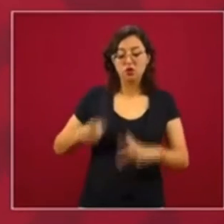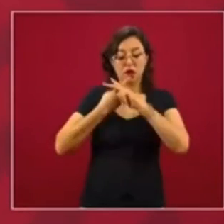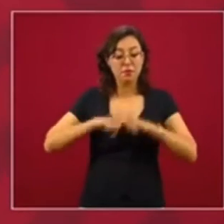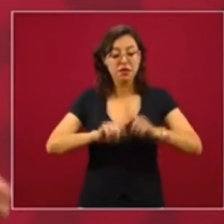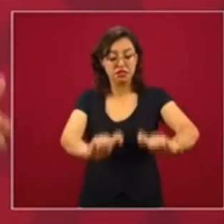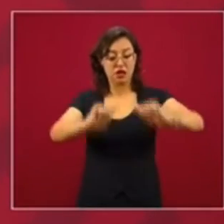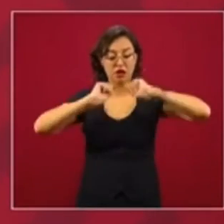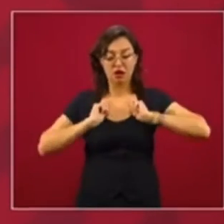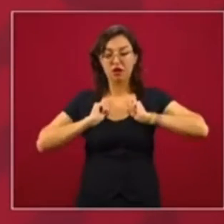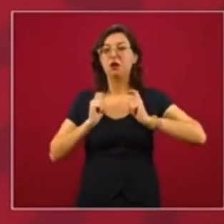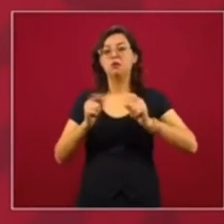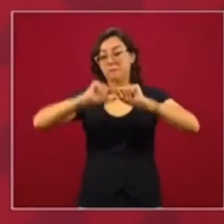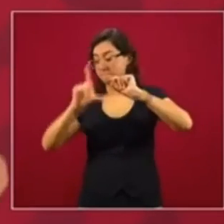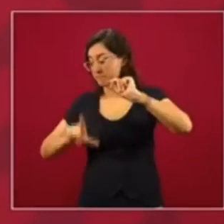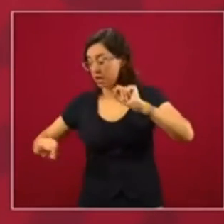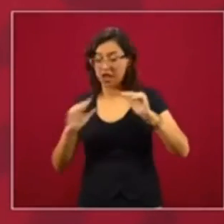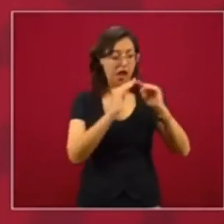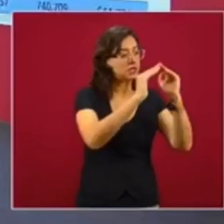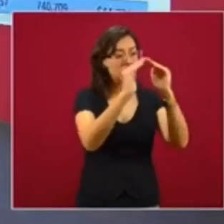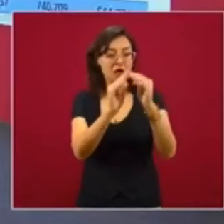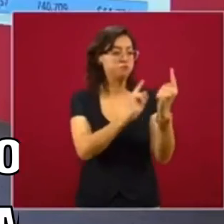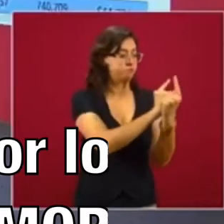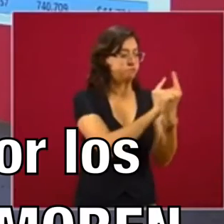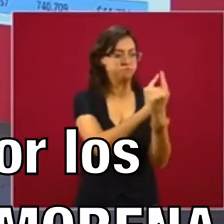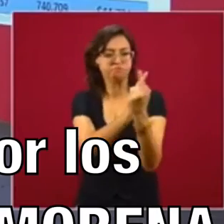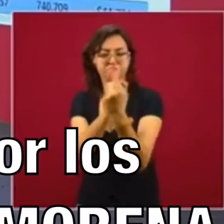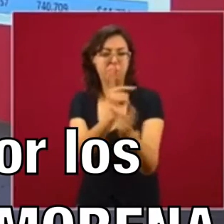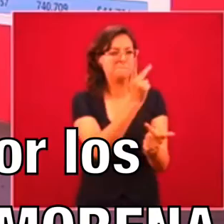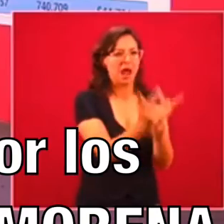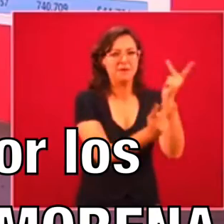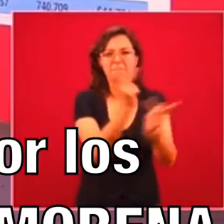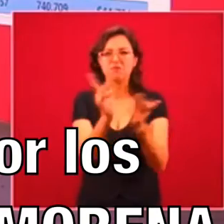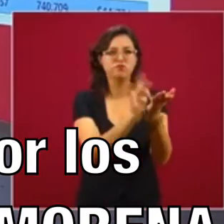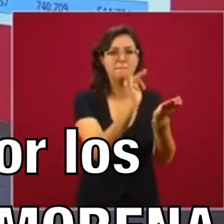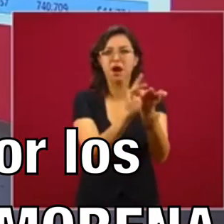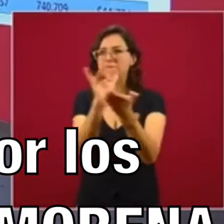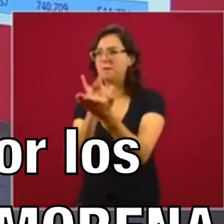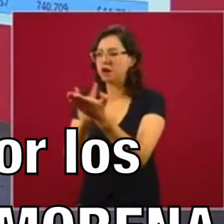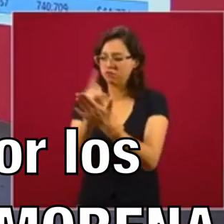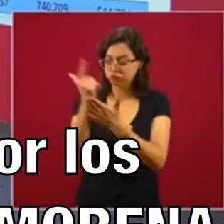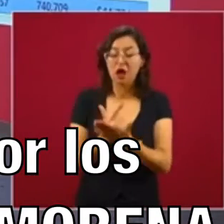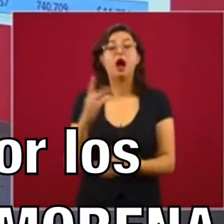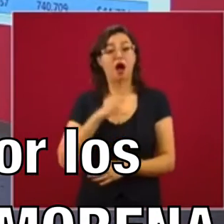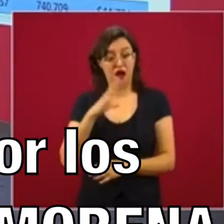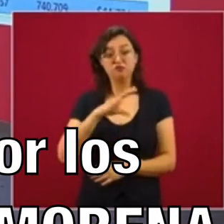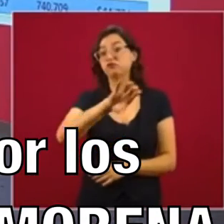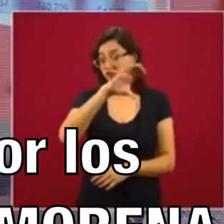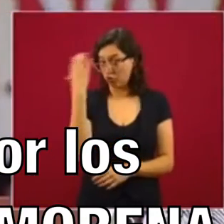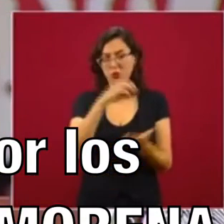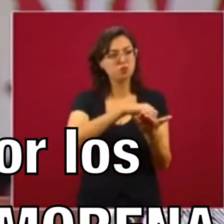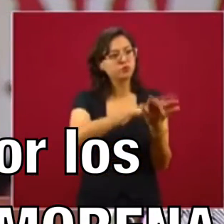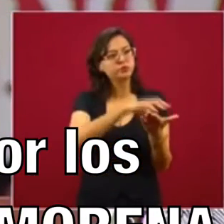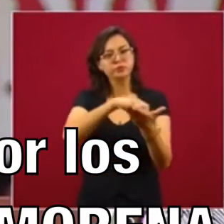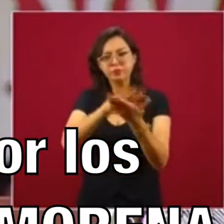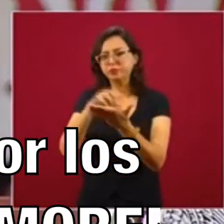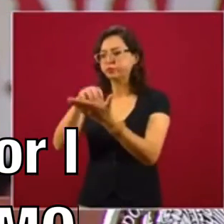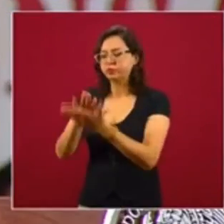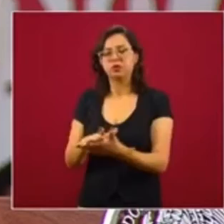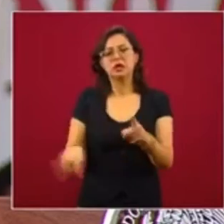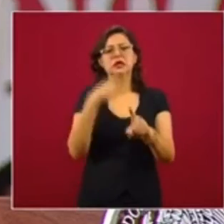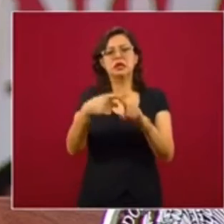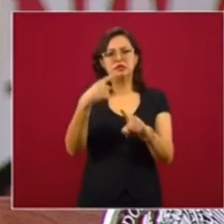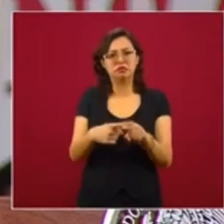bienestar, para recoger los sentimientos de la gente. Y se tiene incluso hasta fotografías de las personas